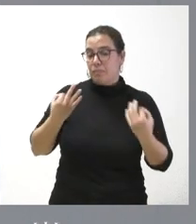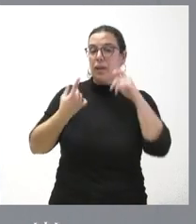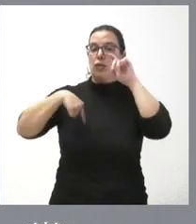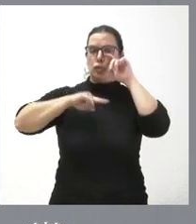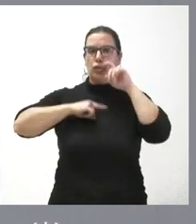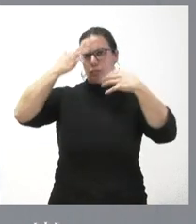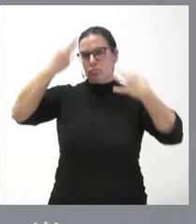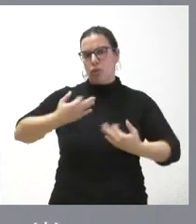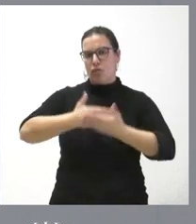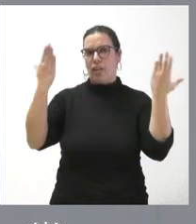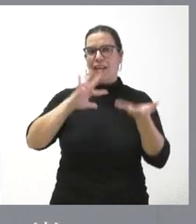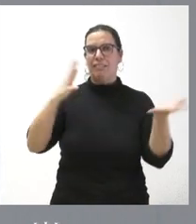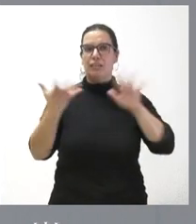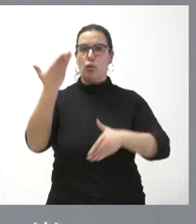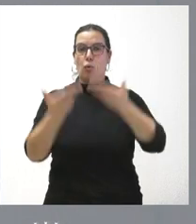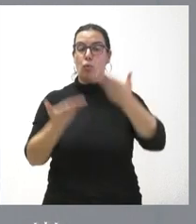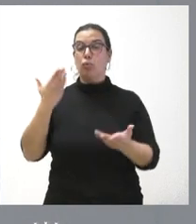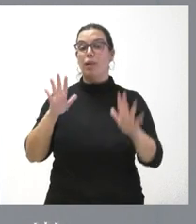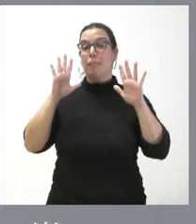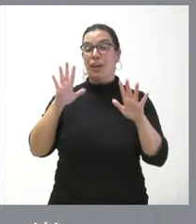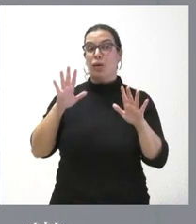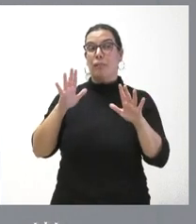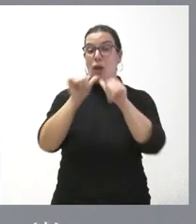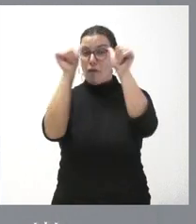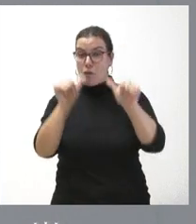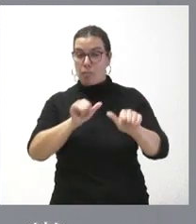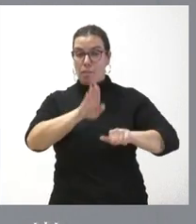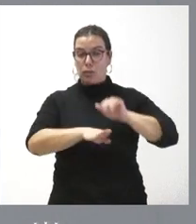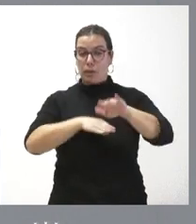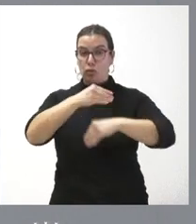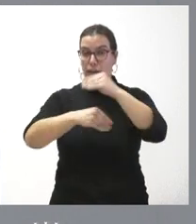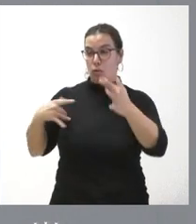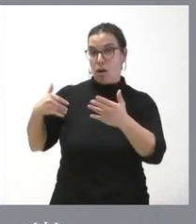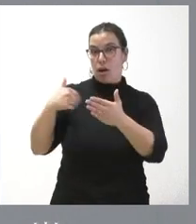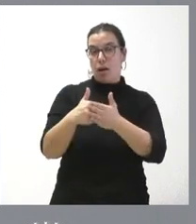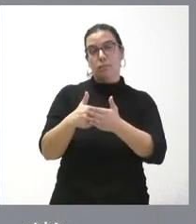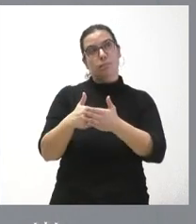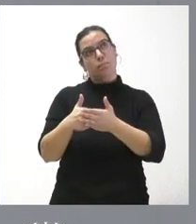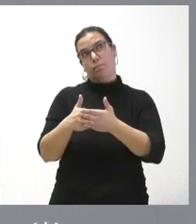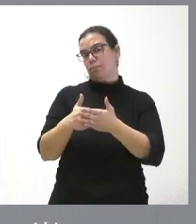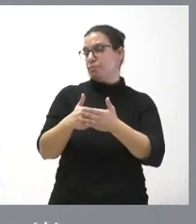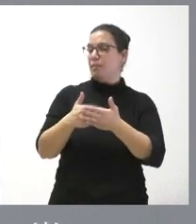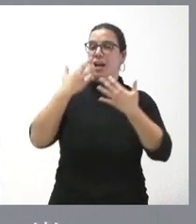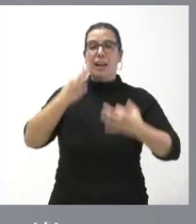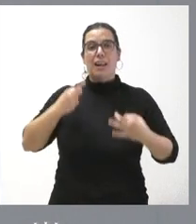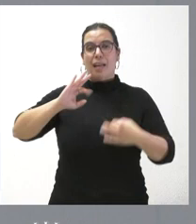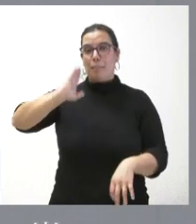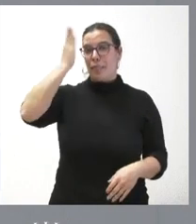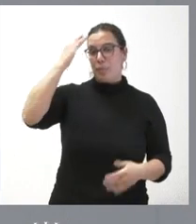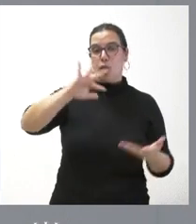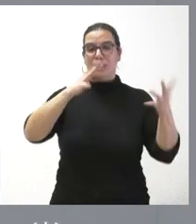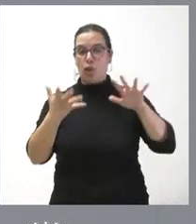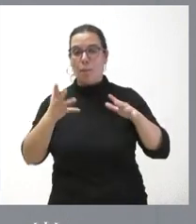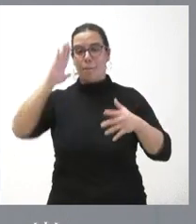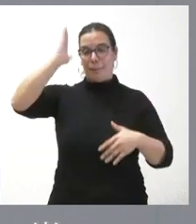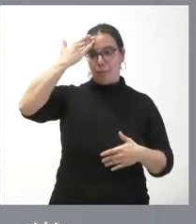transición justa, pero que el desarrollo que se ha planteado no ha sido fiel a esos dos principios de transición injusta.